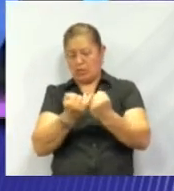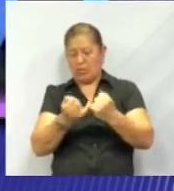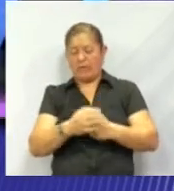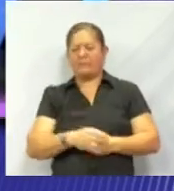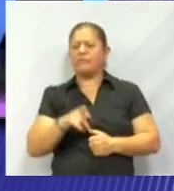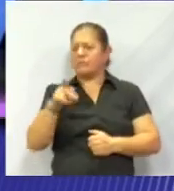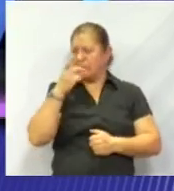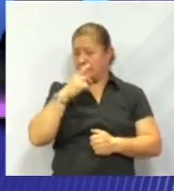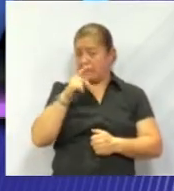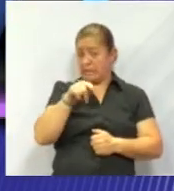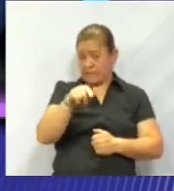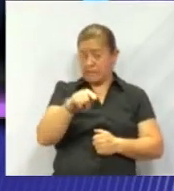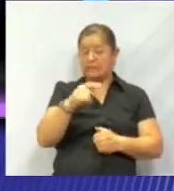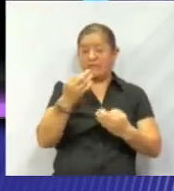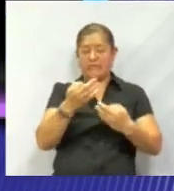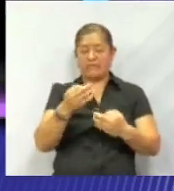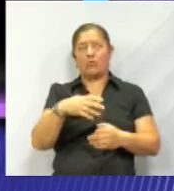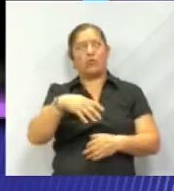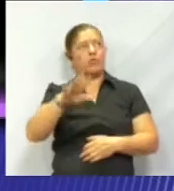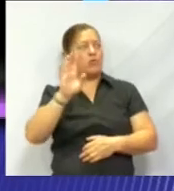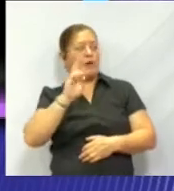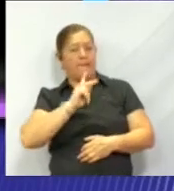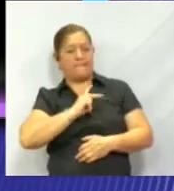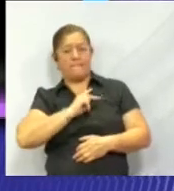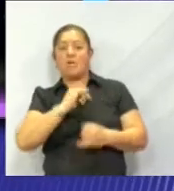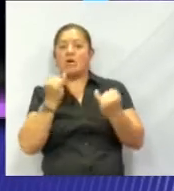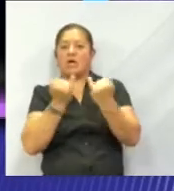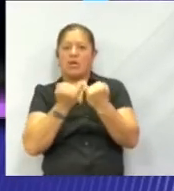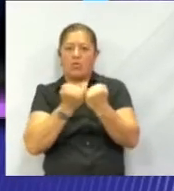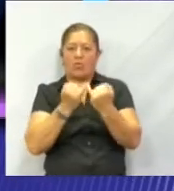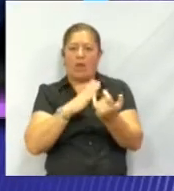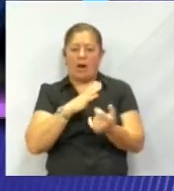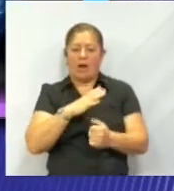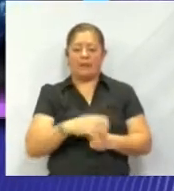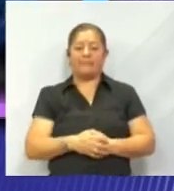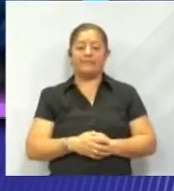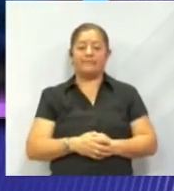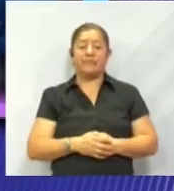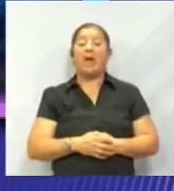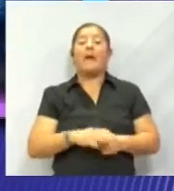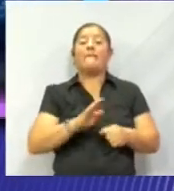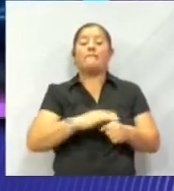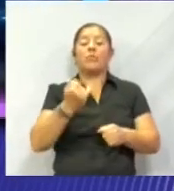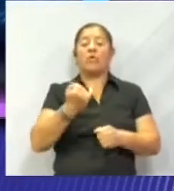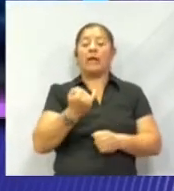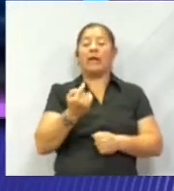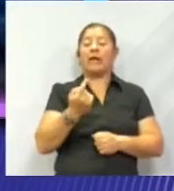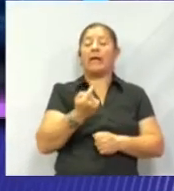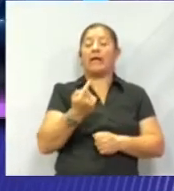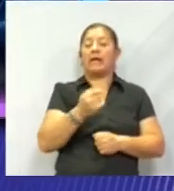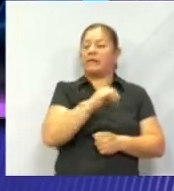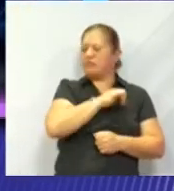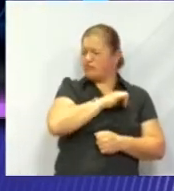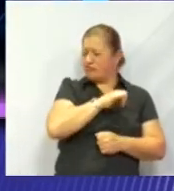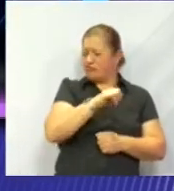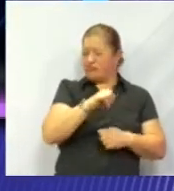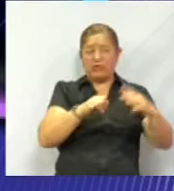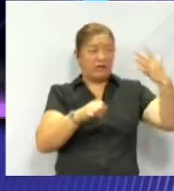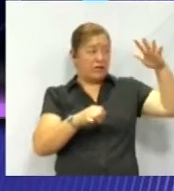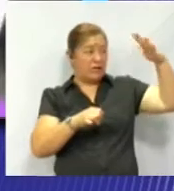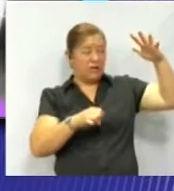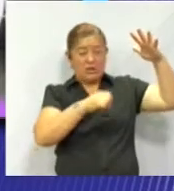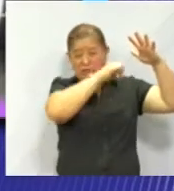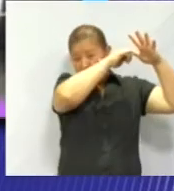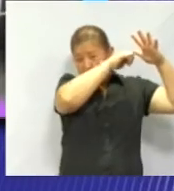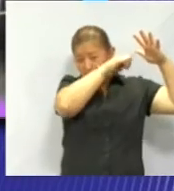tuyo hace frío, pues déjame te cuento que en el mío también. Y esto es debido a la lejanía que tienen del sol. El planeta